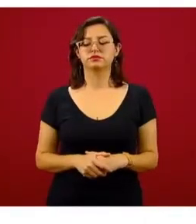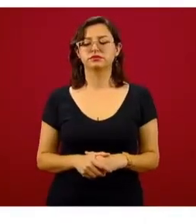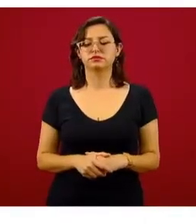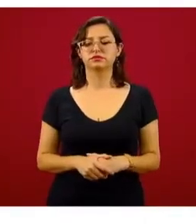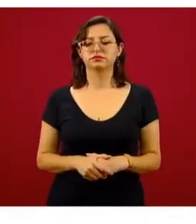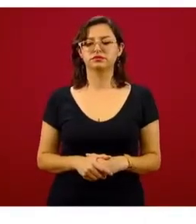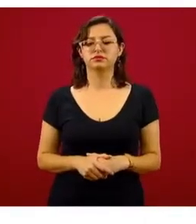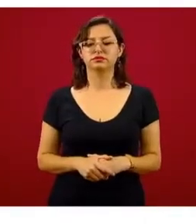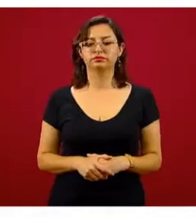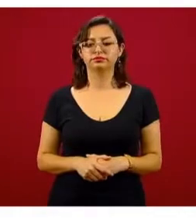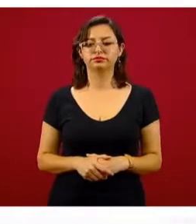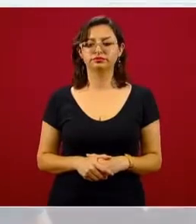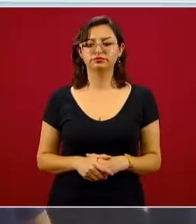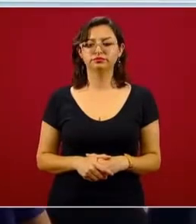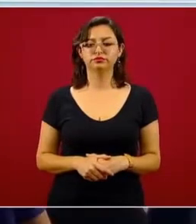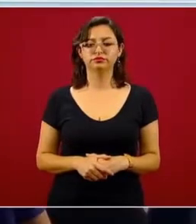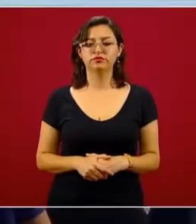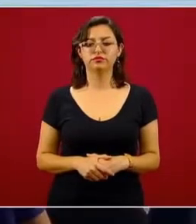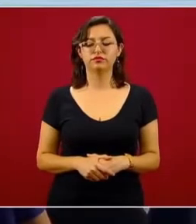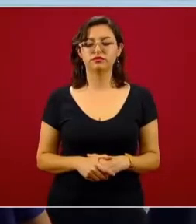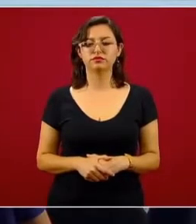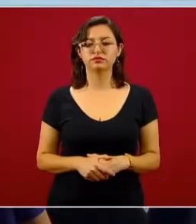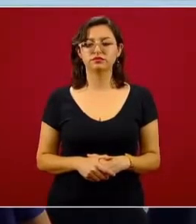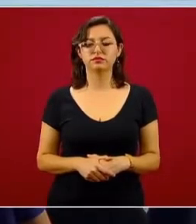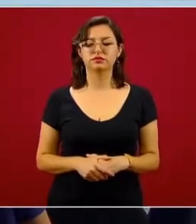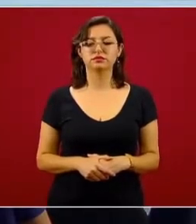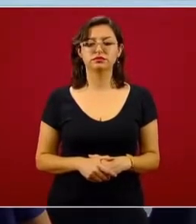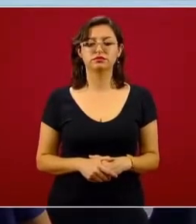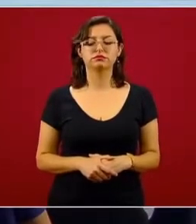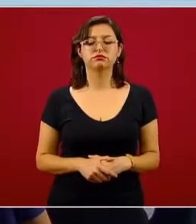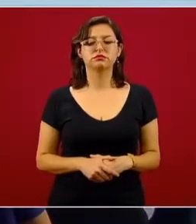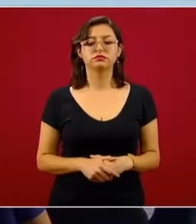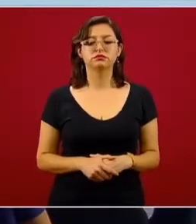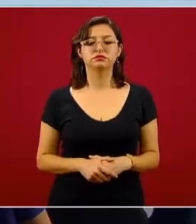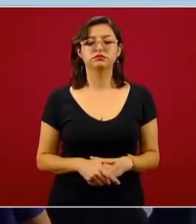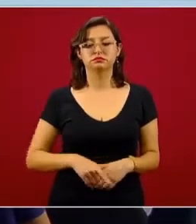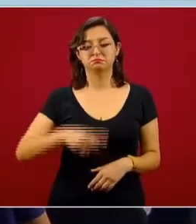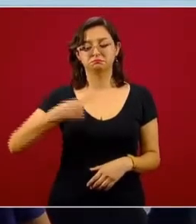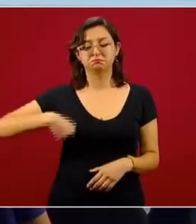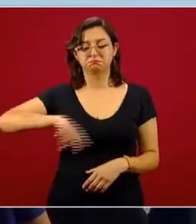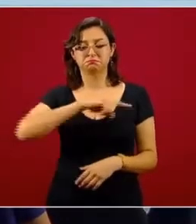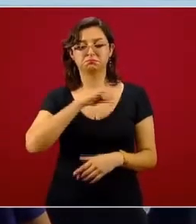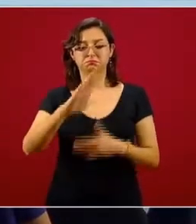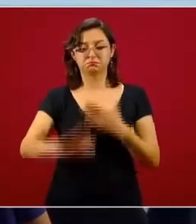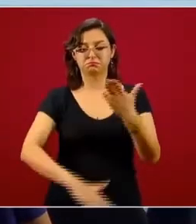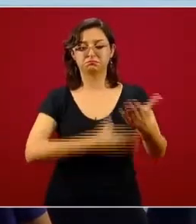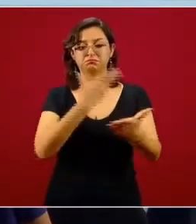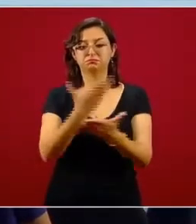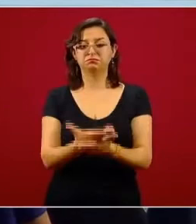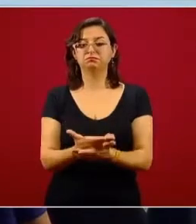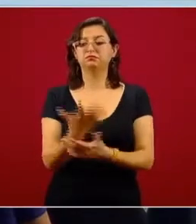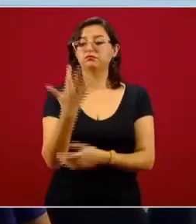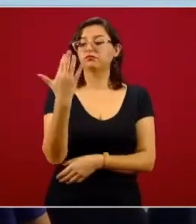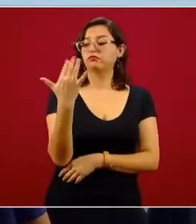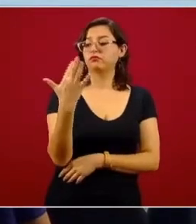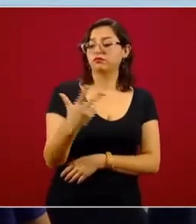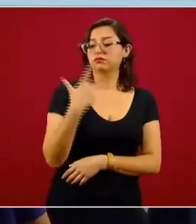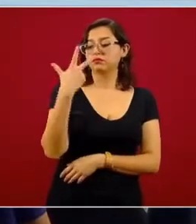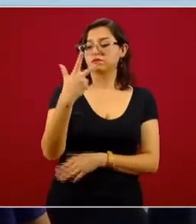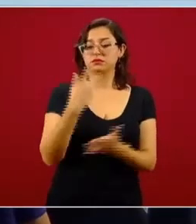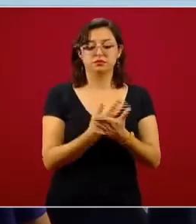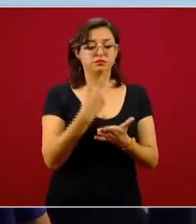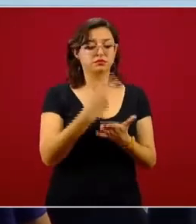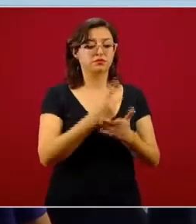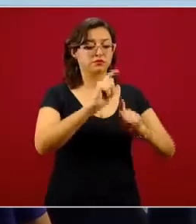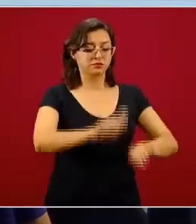Cámara de Diputados. La siguiente. Lo que estamos planteando es esto, entregar 58 con decoraciones